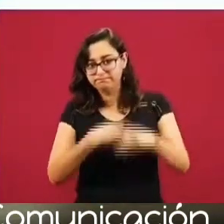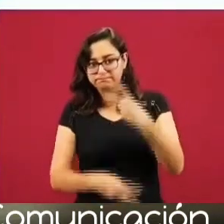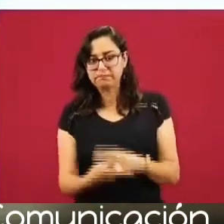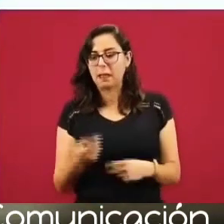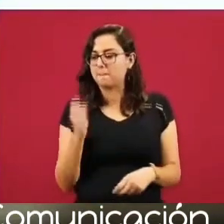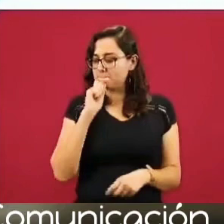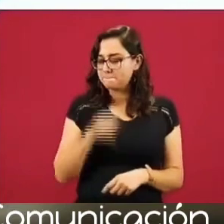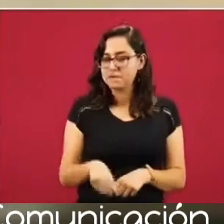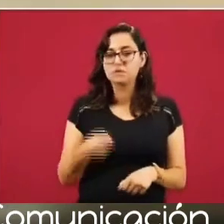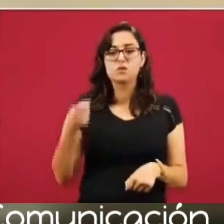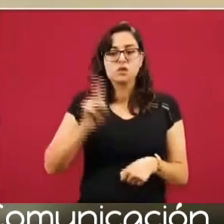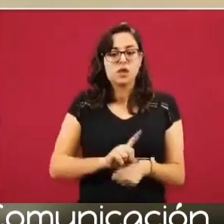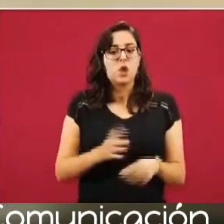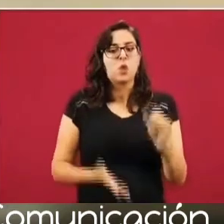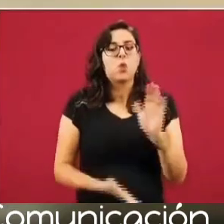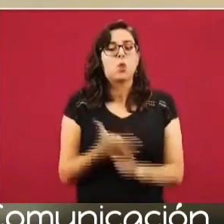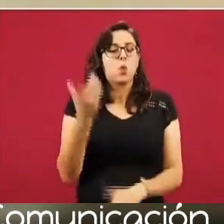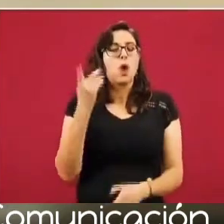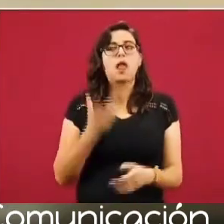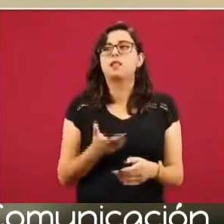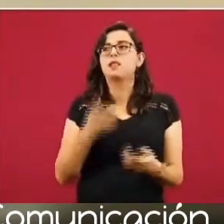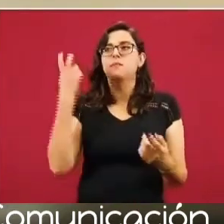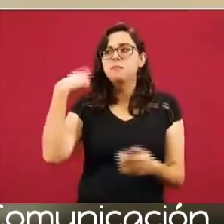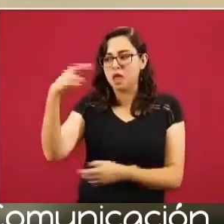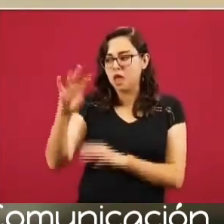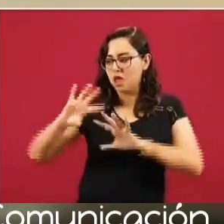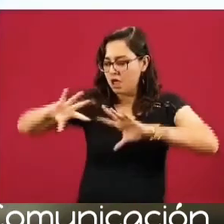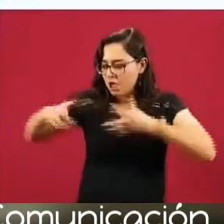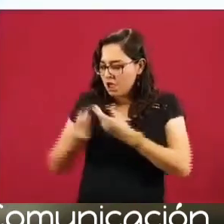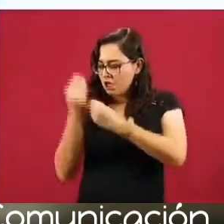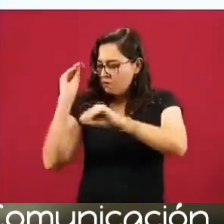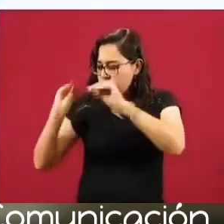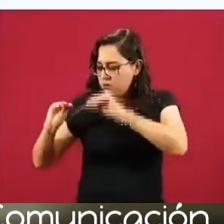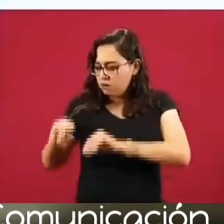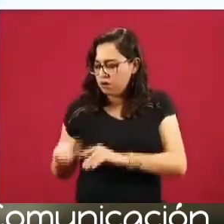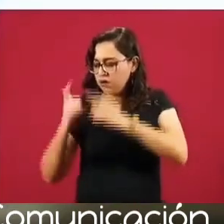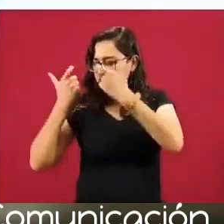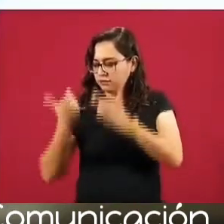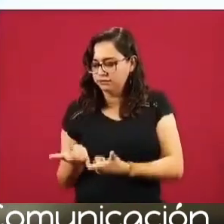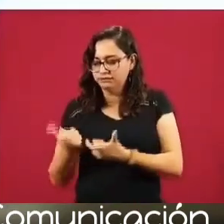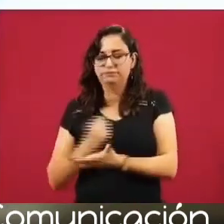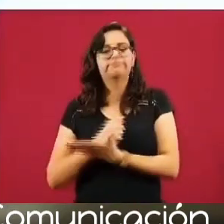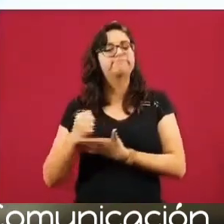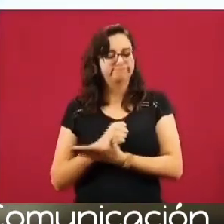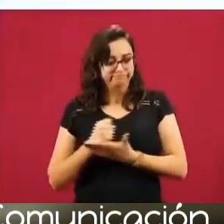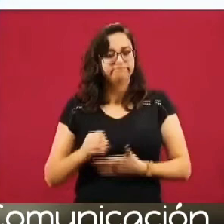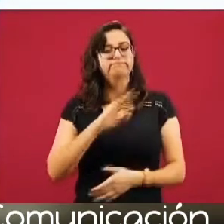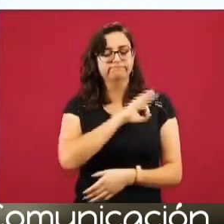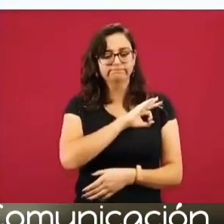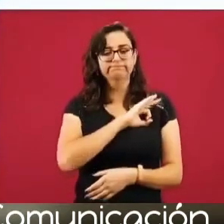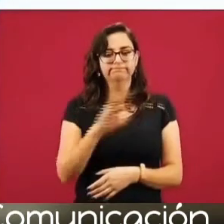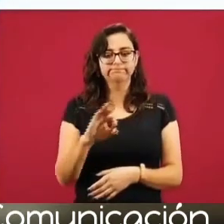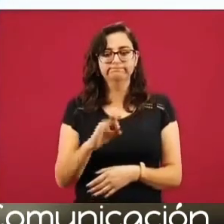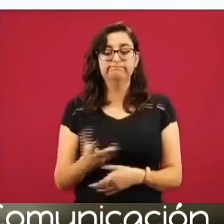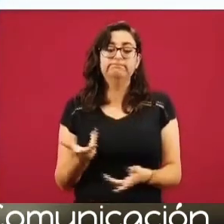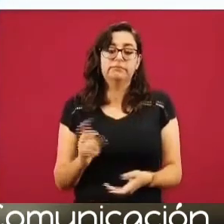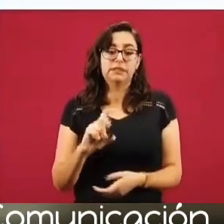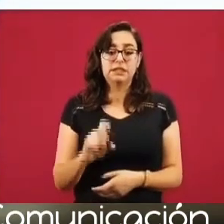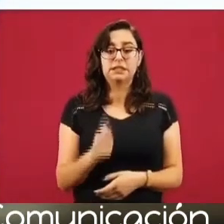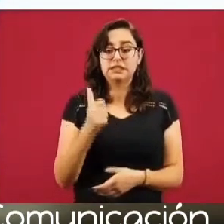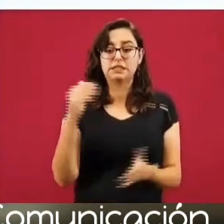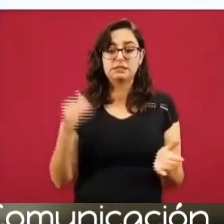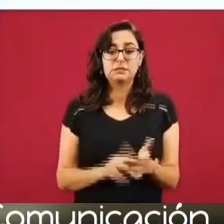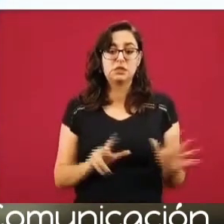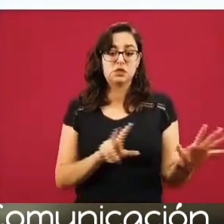mismo día nosotros les decimos, ¿a dónde quieres viajar? Te armamos tu paquete, te armamos el costo y con este crédito que puede alcanzar hasta los 36 mil